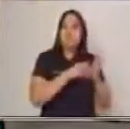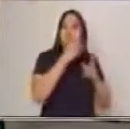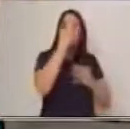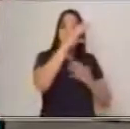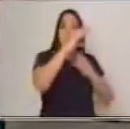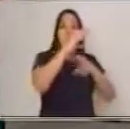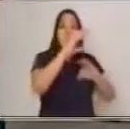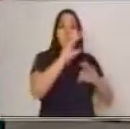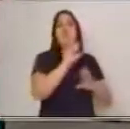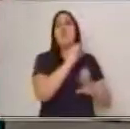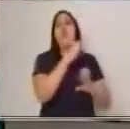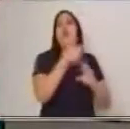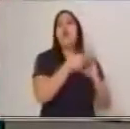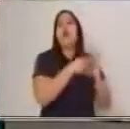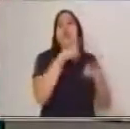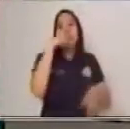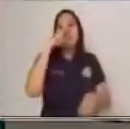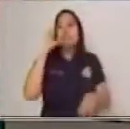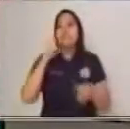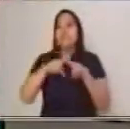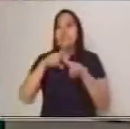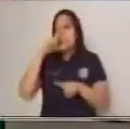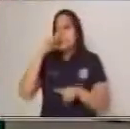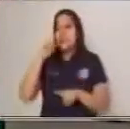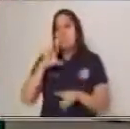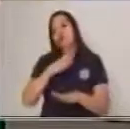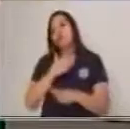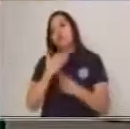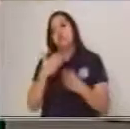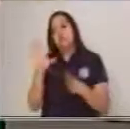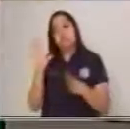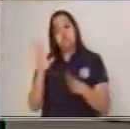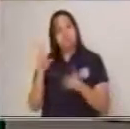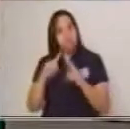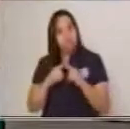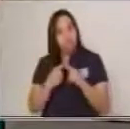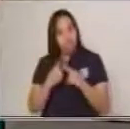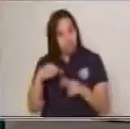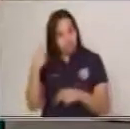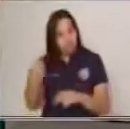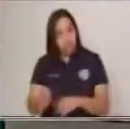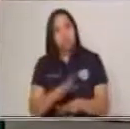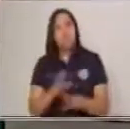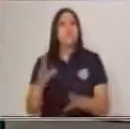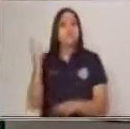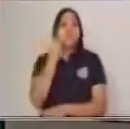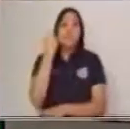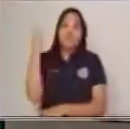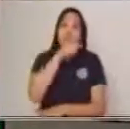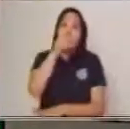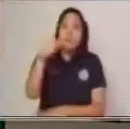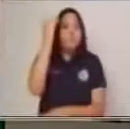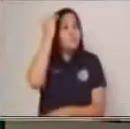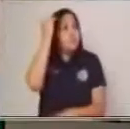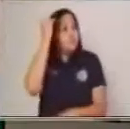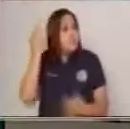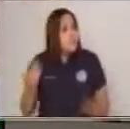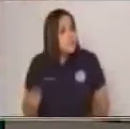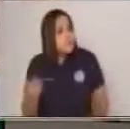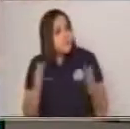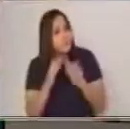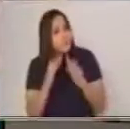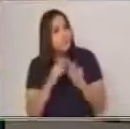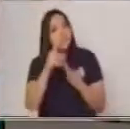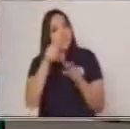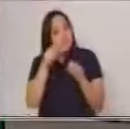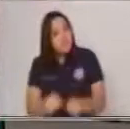texto, podemos iniciar entonces con lo demás. Es importante que ustedes sepan desde casa que pueden